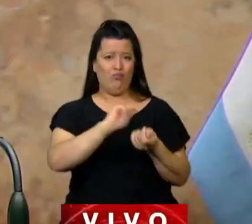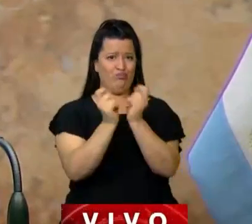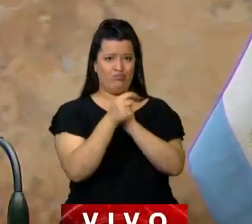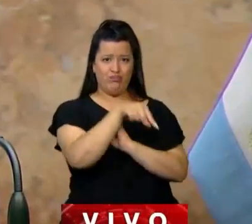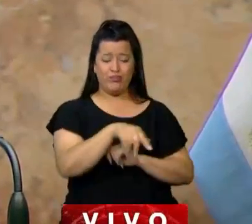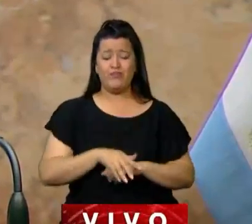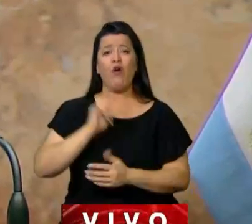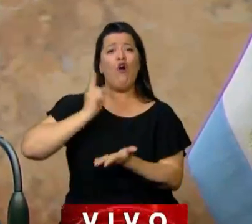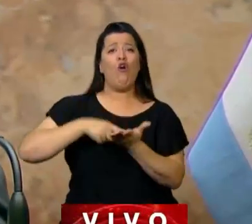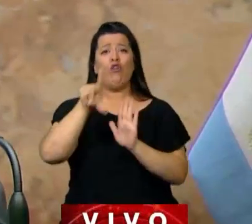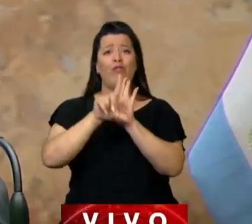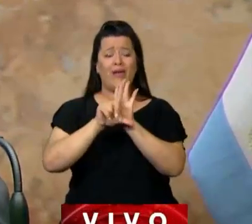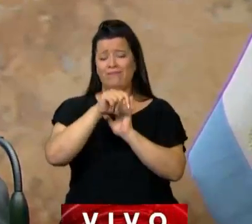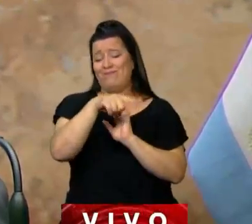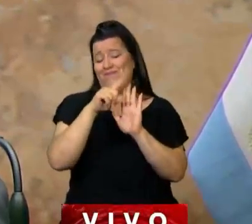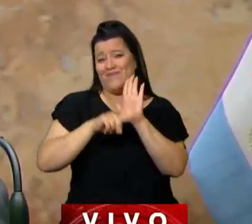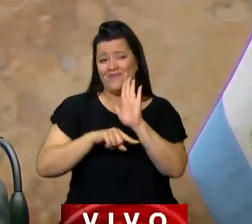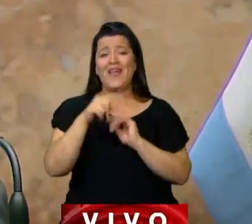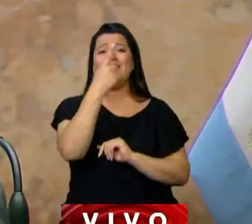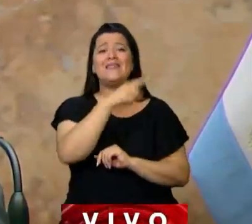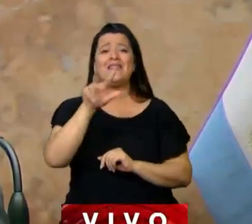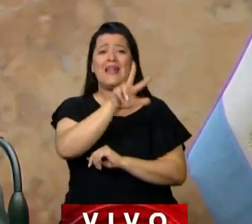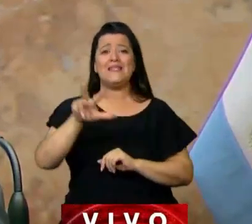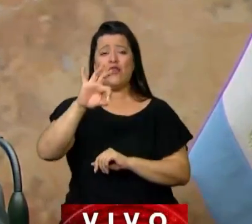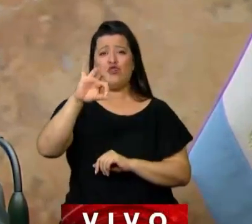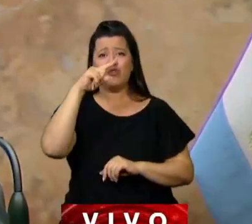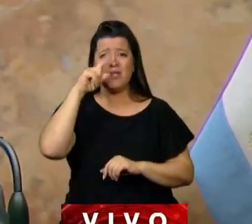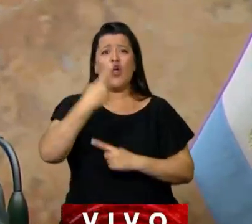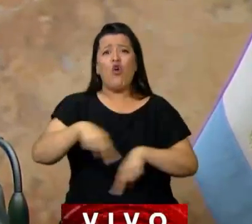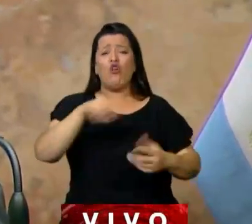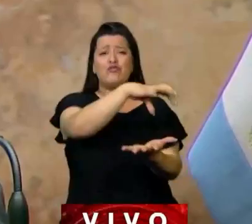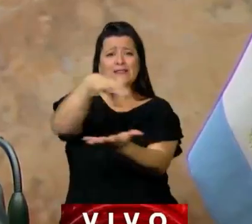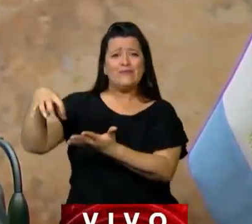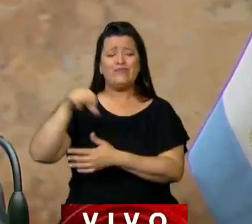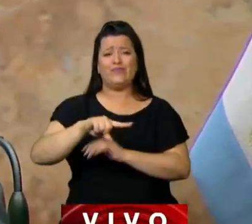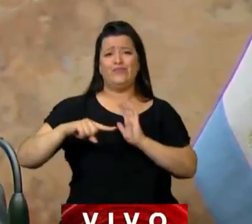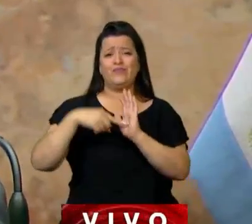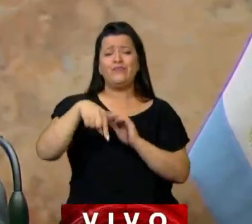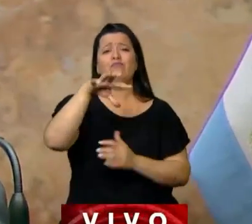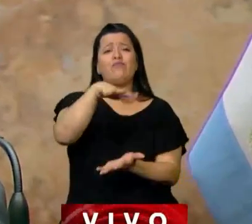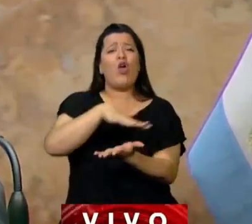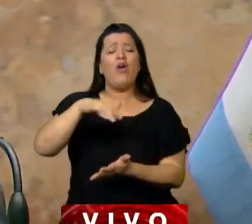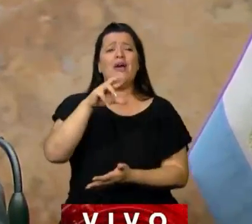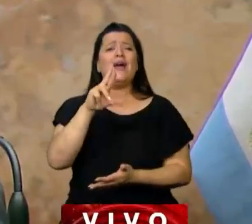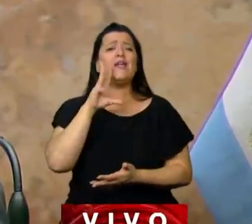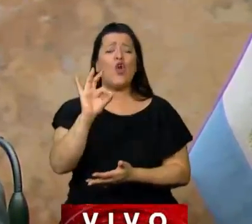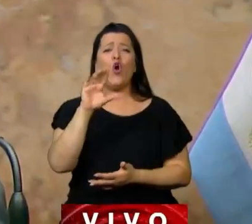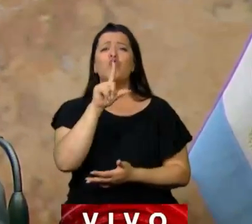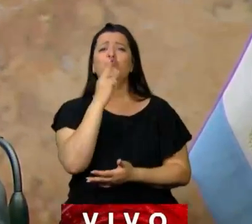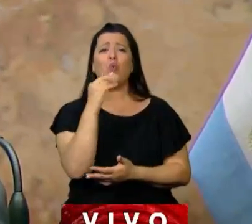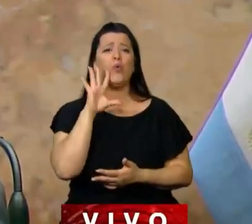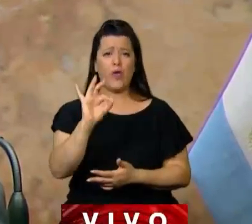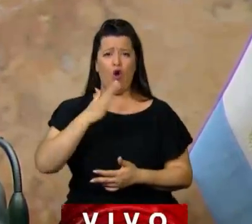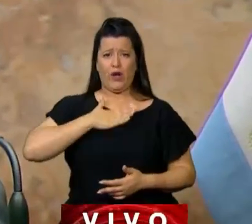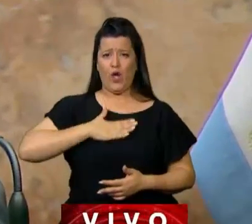Orden del día 307, inmuebles propiedad del Estado Nacional en la localidad de Río Turbio, departamento de